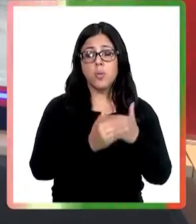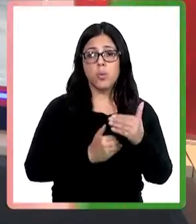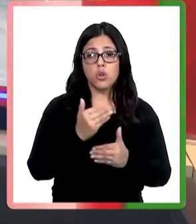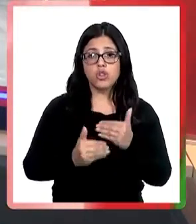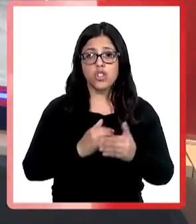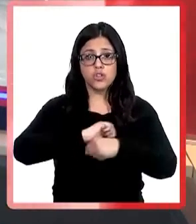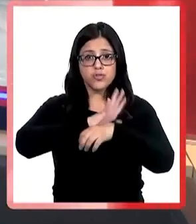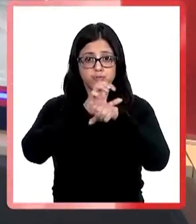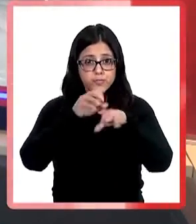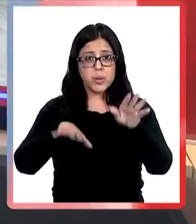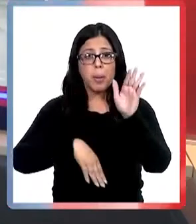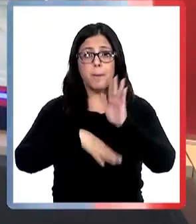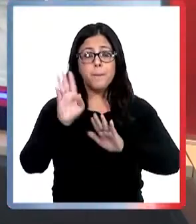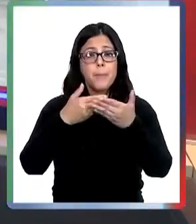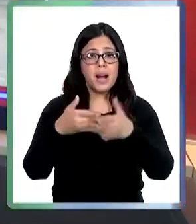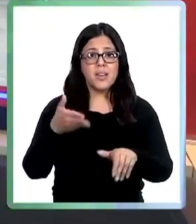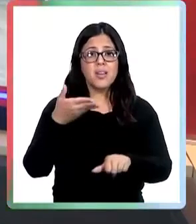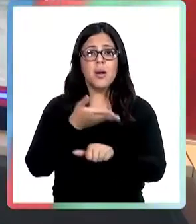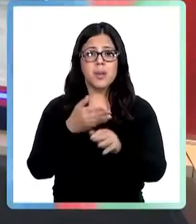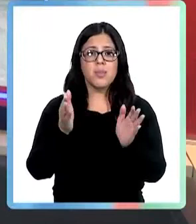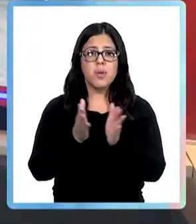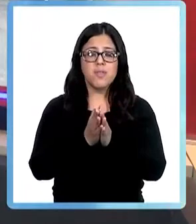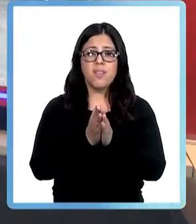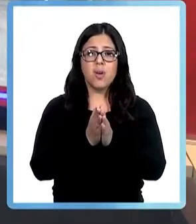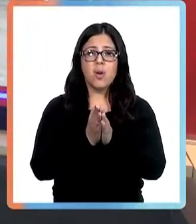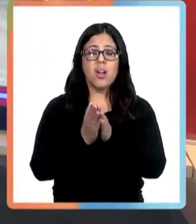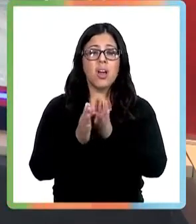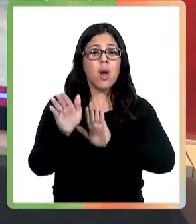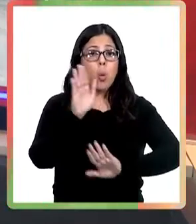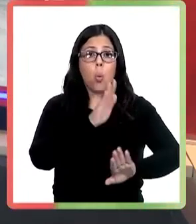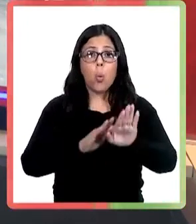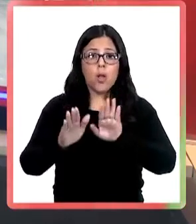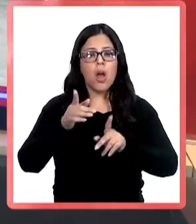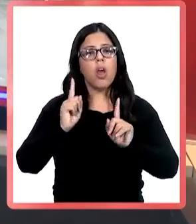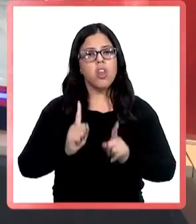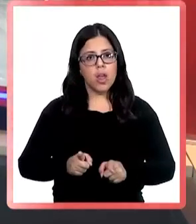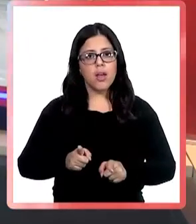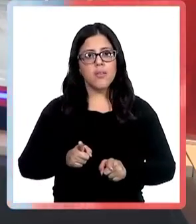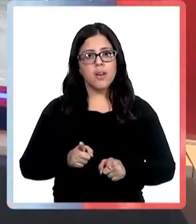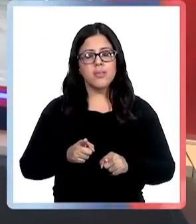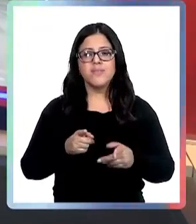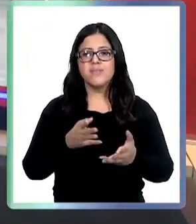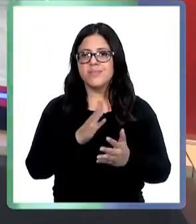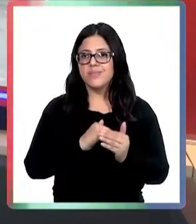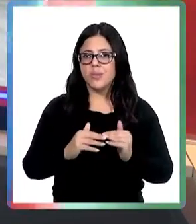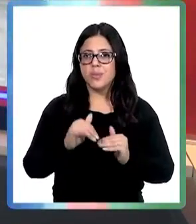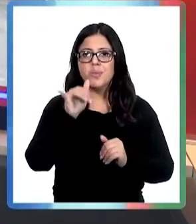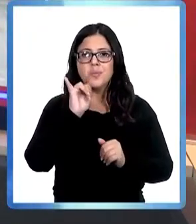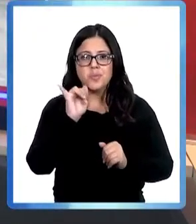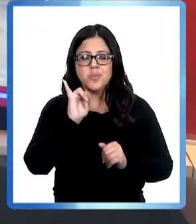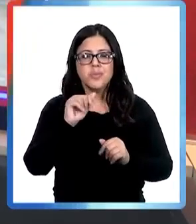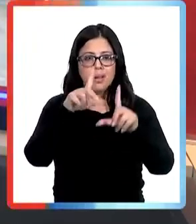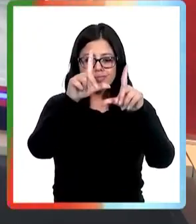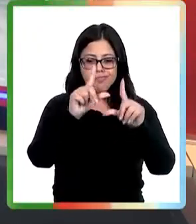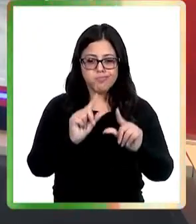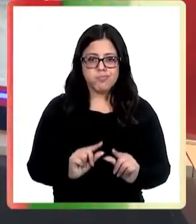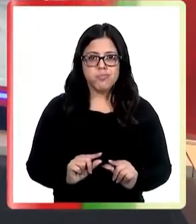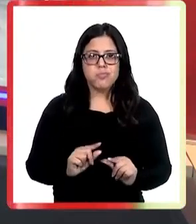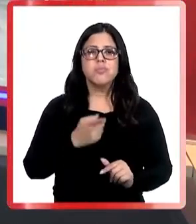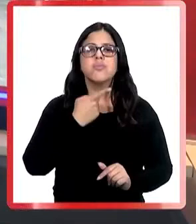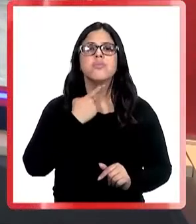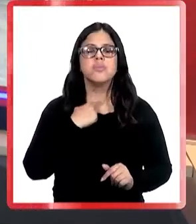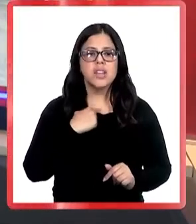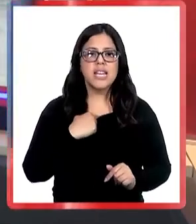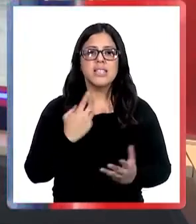pandemia con más libertades, el llamado es a no descuidarse, como está ocurriendo en Iquique, donde ha bajado considerablemente el